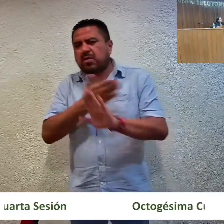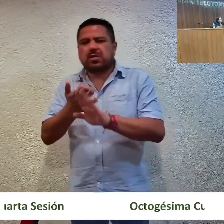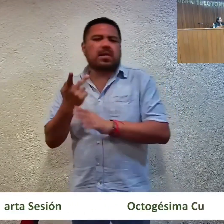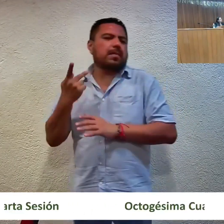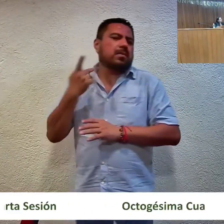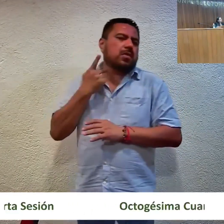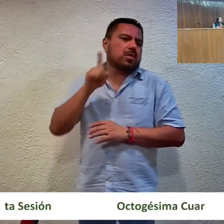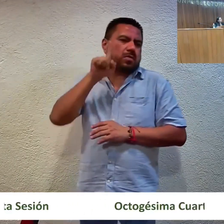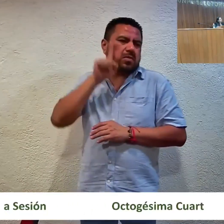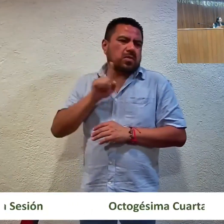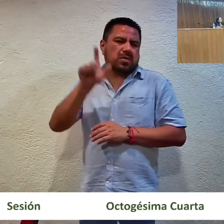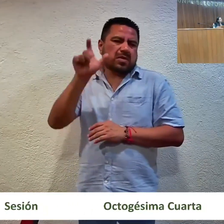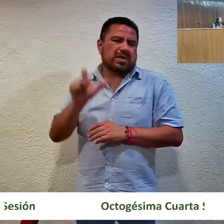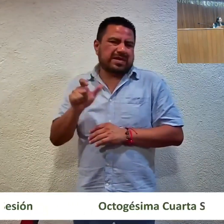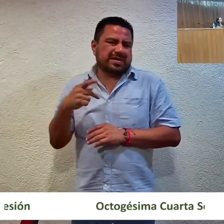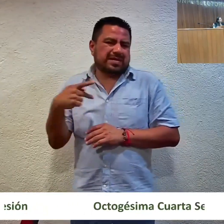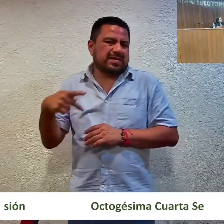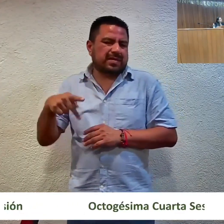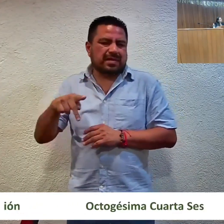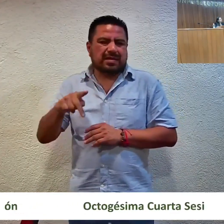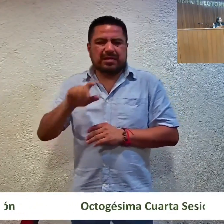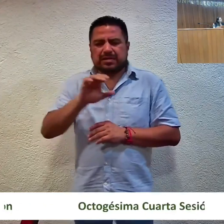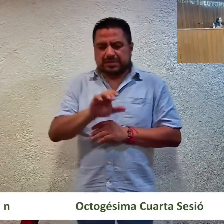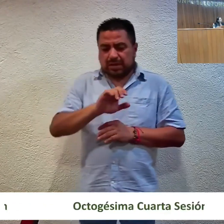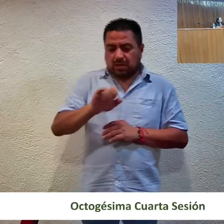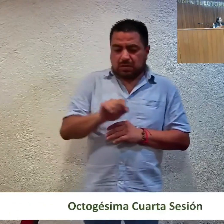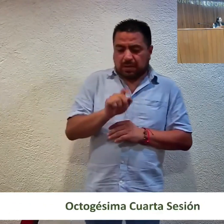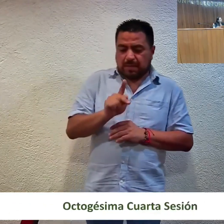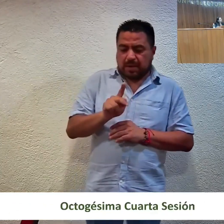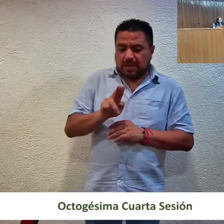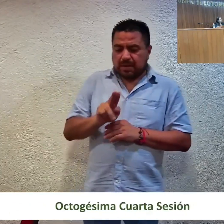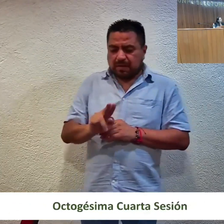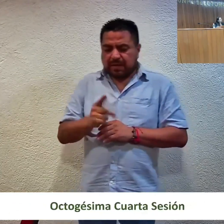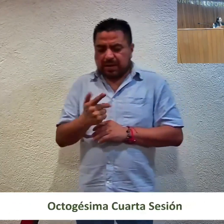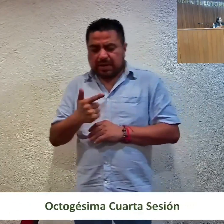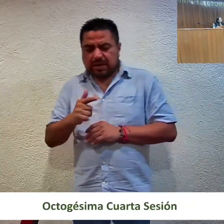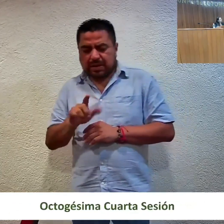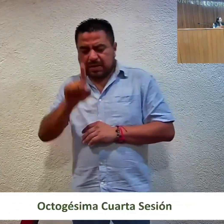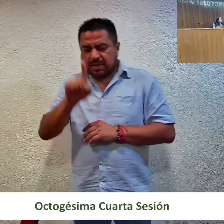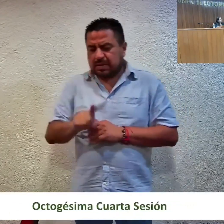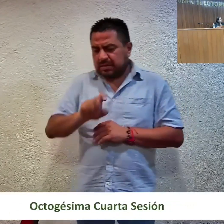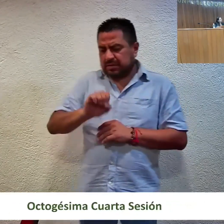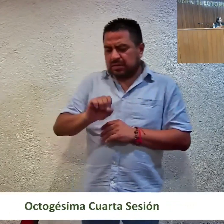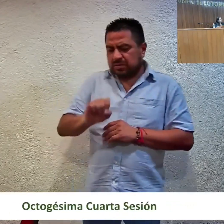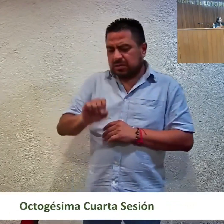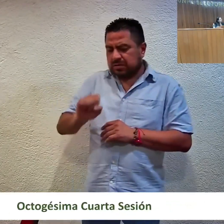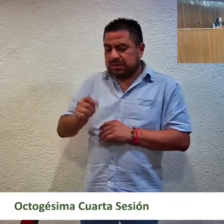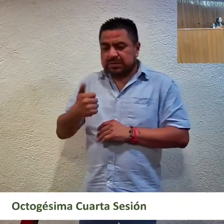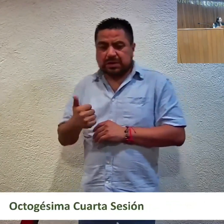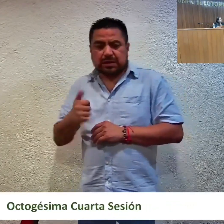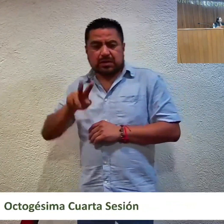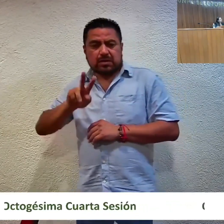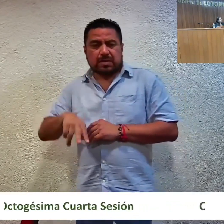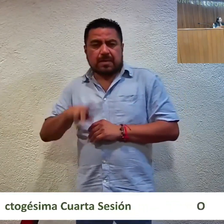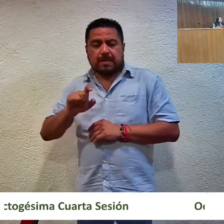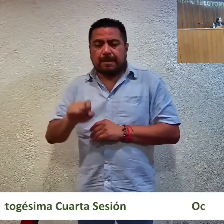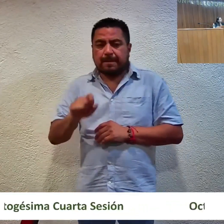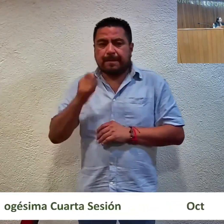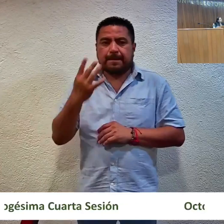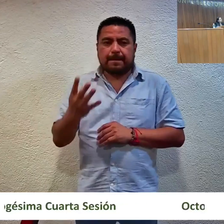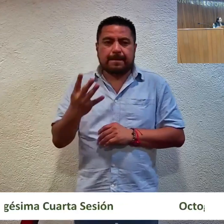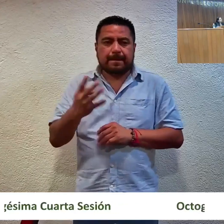contra las mujeres en razón de género, CJ-PVPG-006-2024.